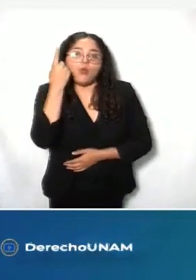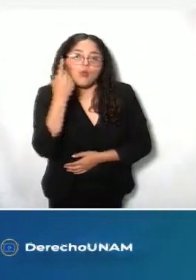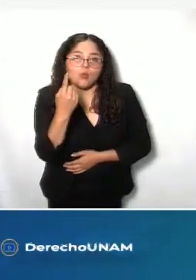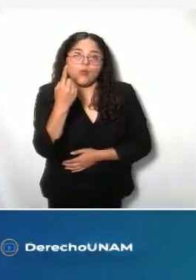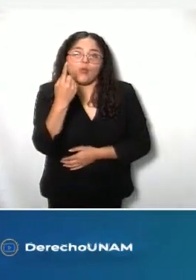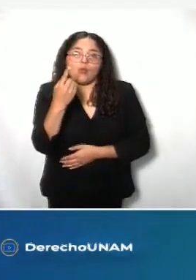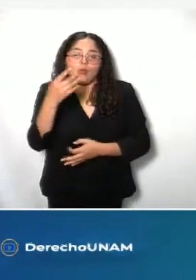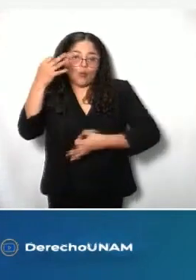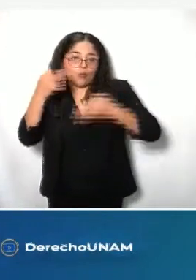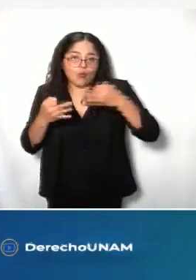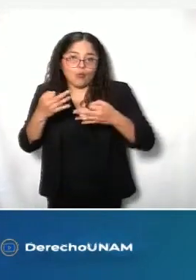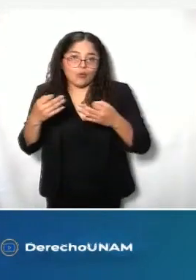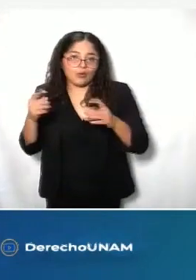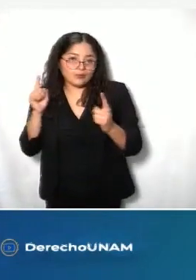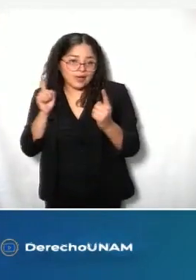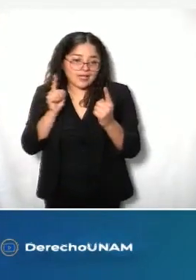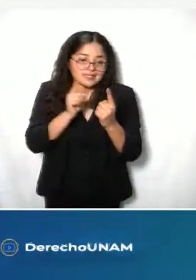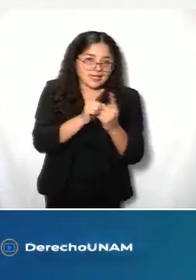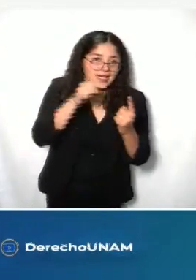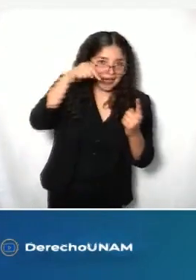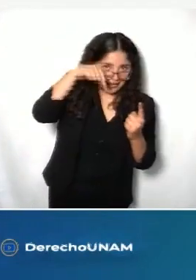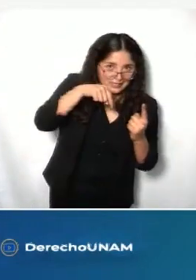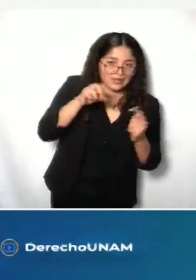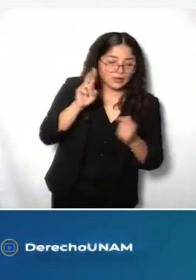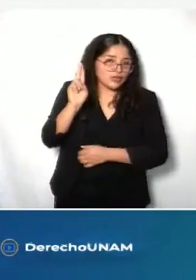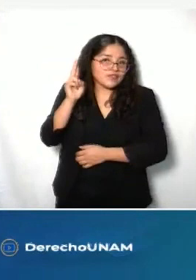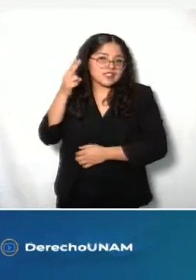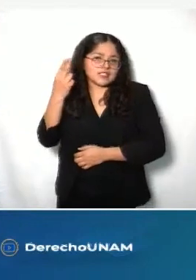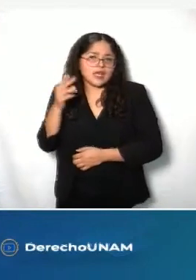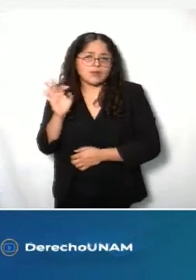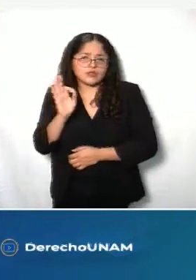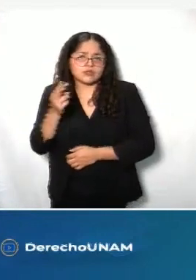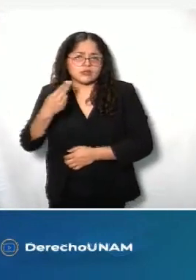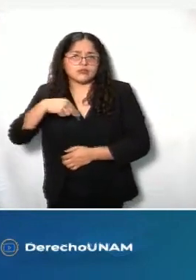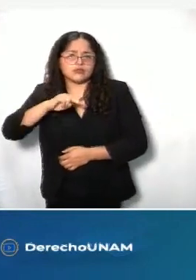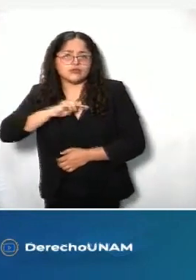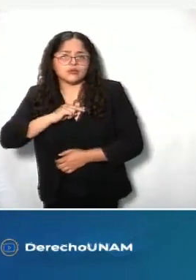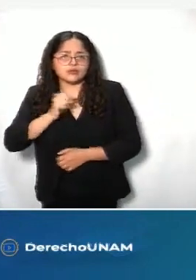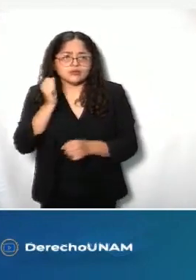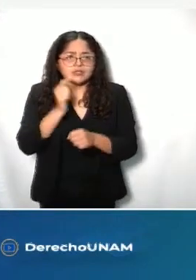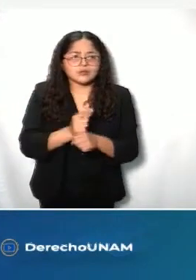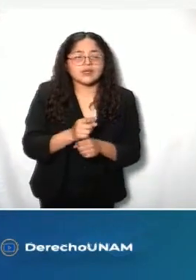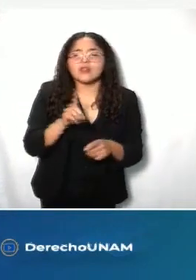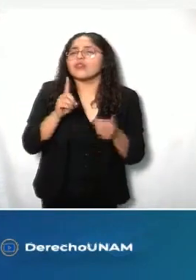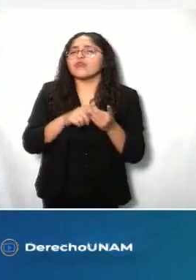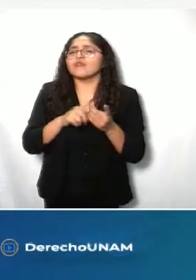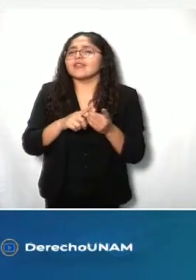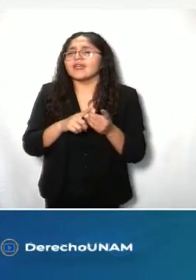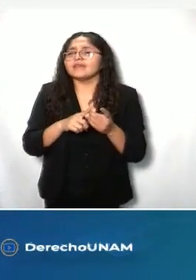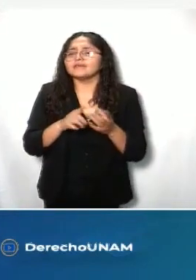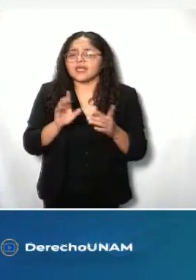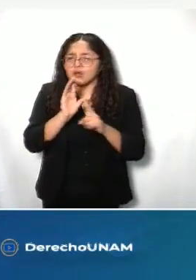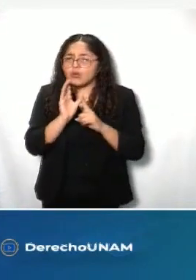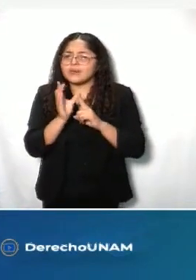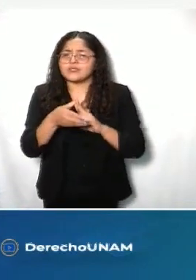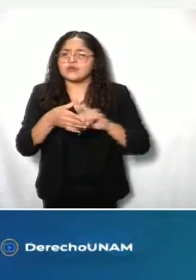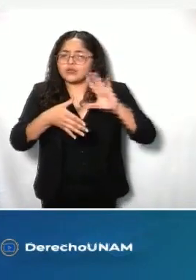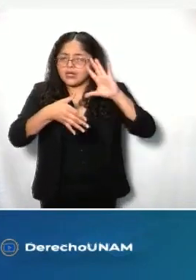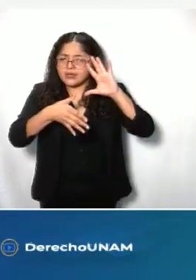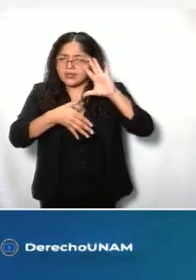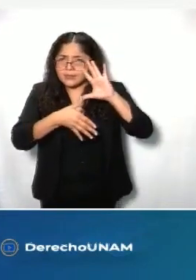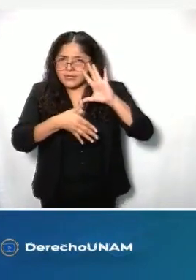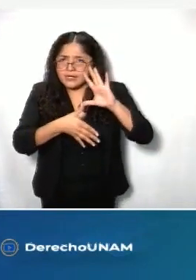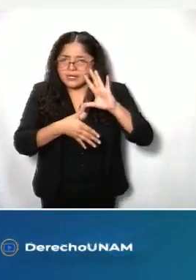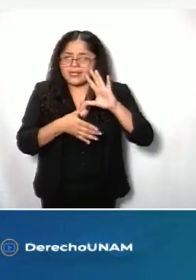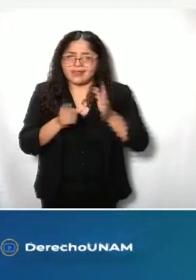acudir a las universidades a sesionar públicamente, ese antecedente lo encontramos en la Comisión Interamericana de Derechos Humanos, y decidimos hacerlo